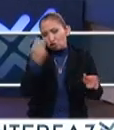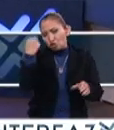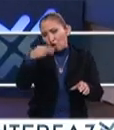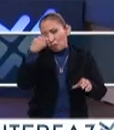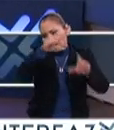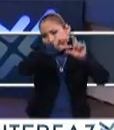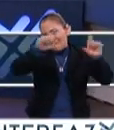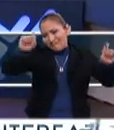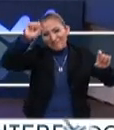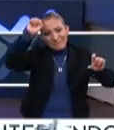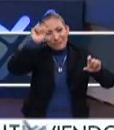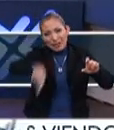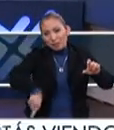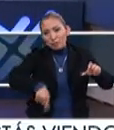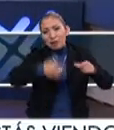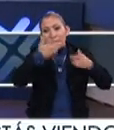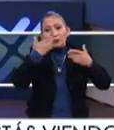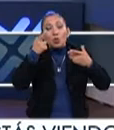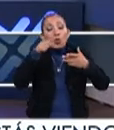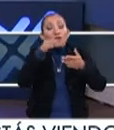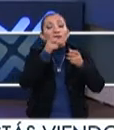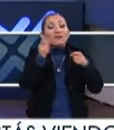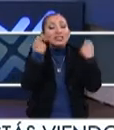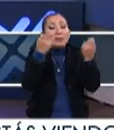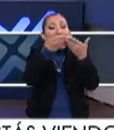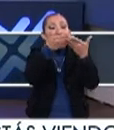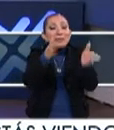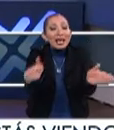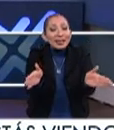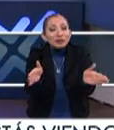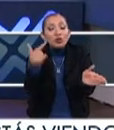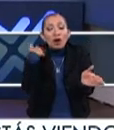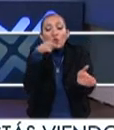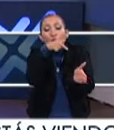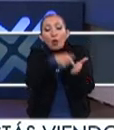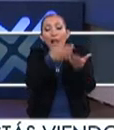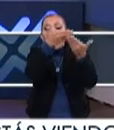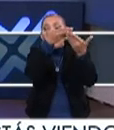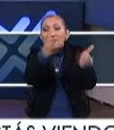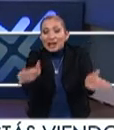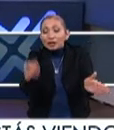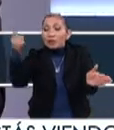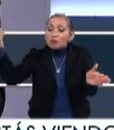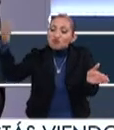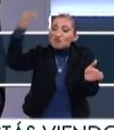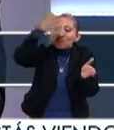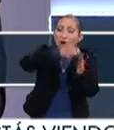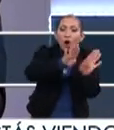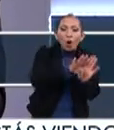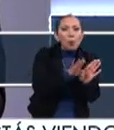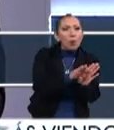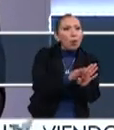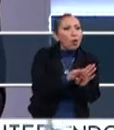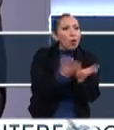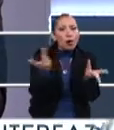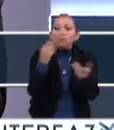su nombre lo que es. Es un festival abierto, es una plataforma abierta, es decir, que hacemos como una